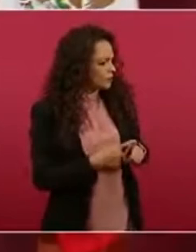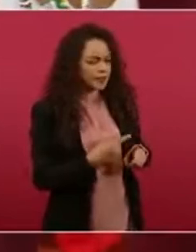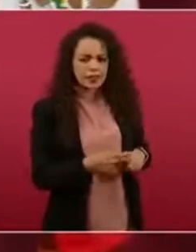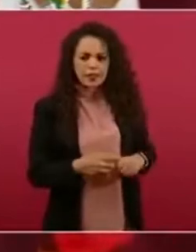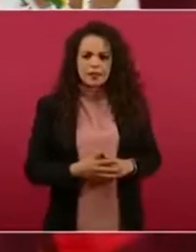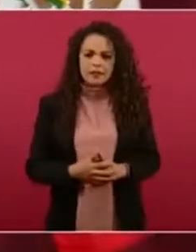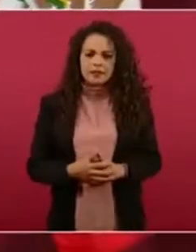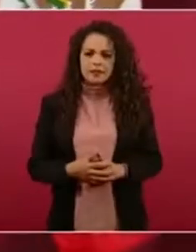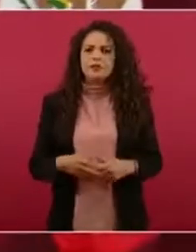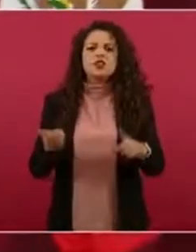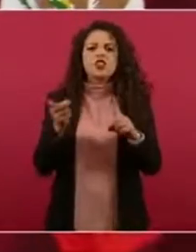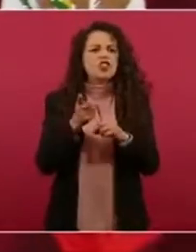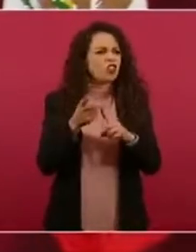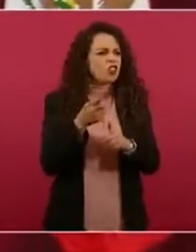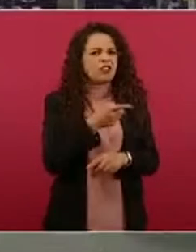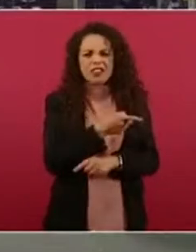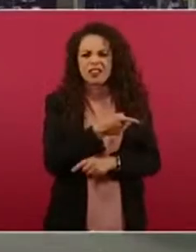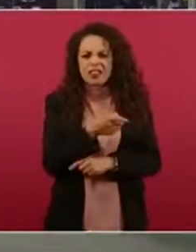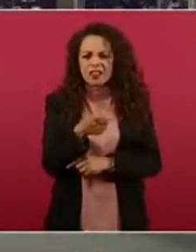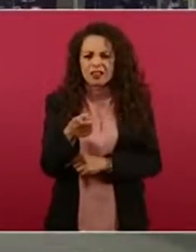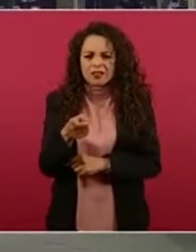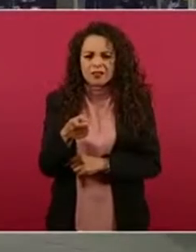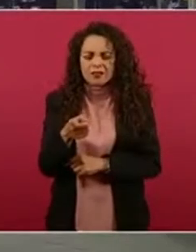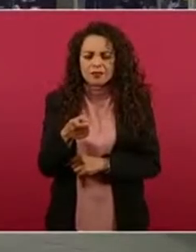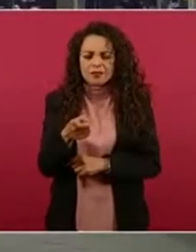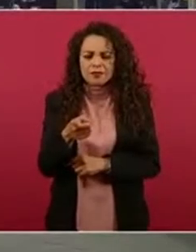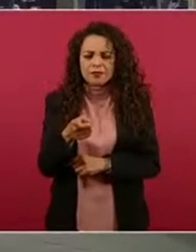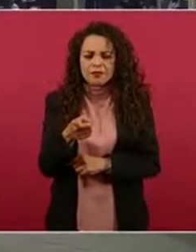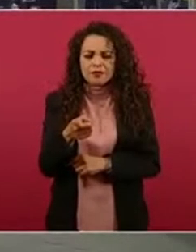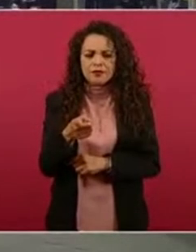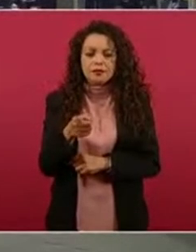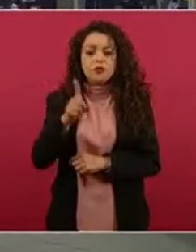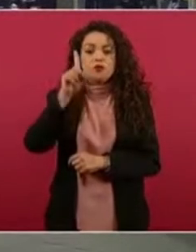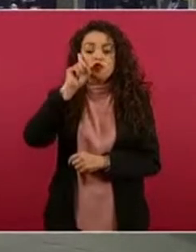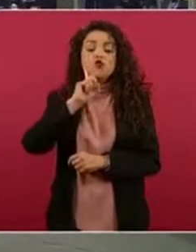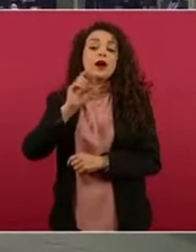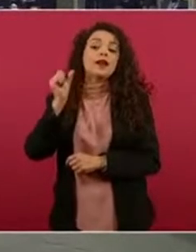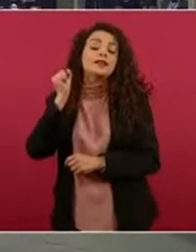¿De dónde es la señora? Es senadora.